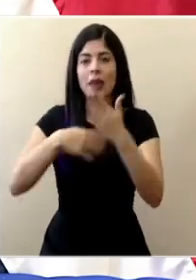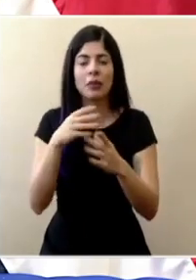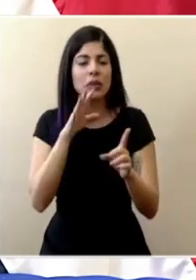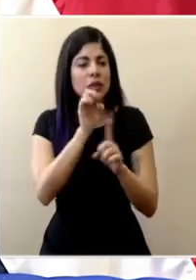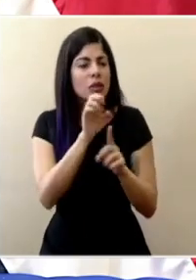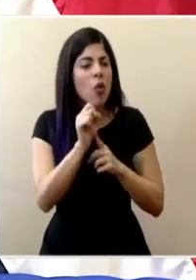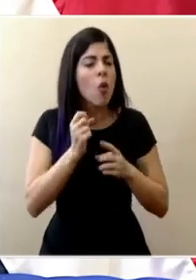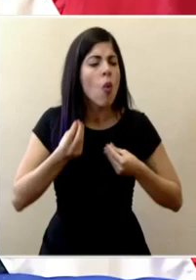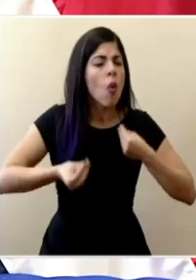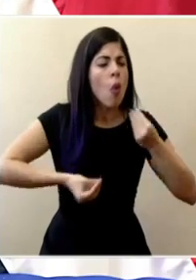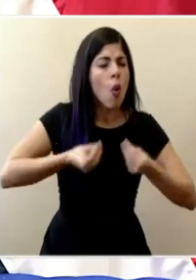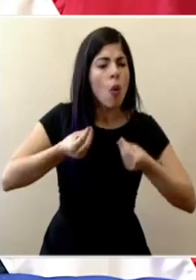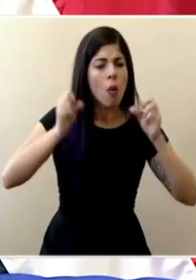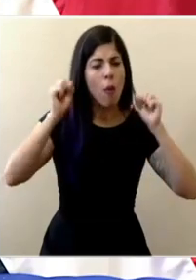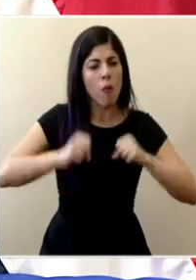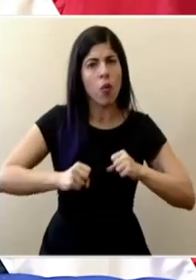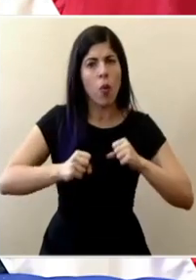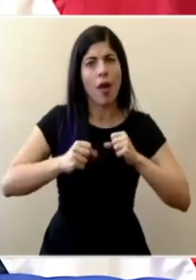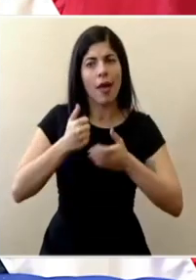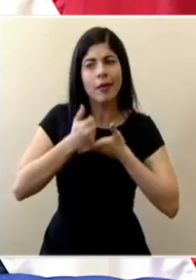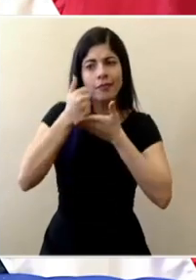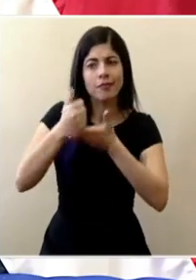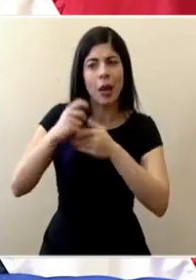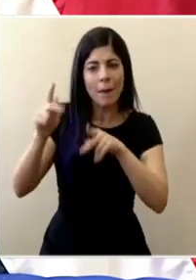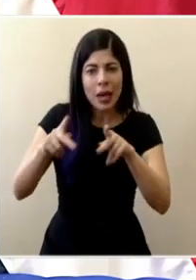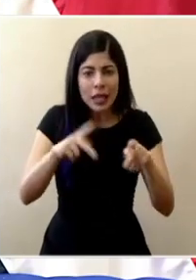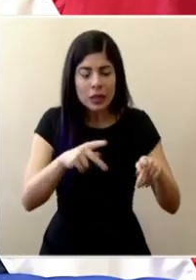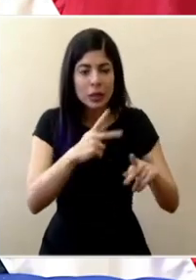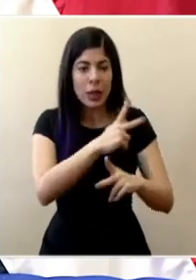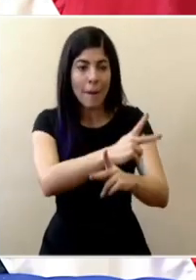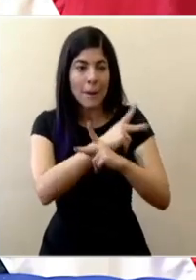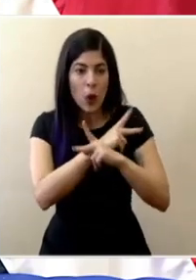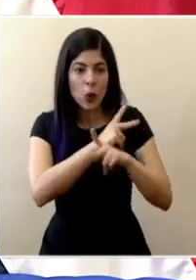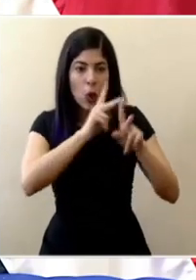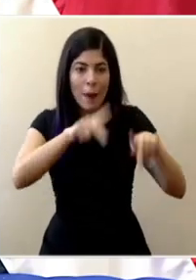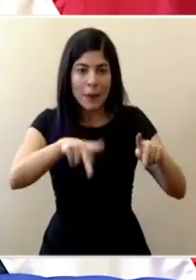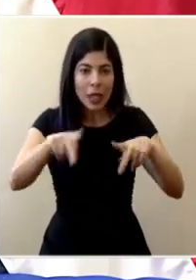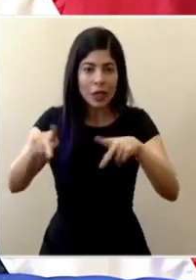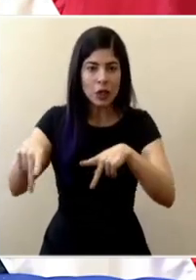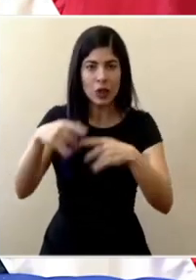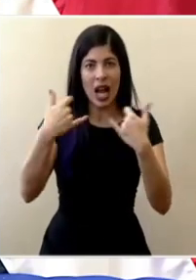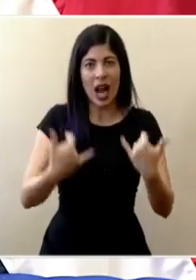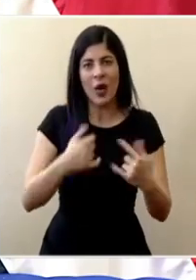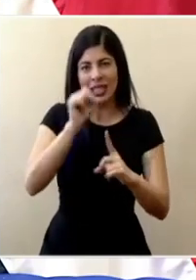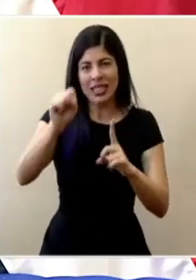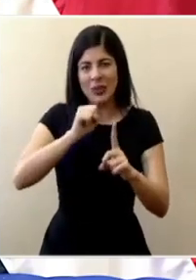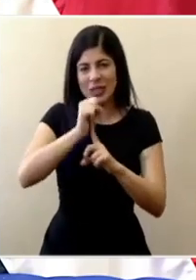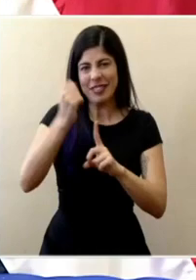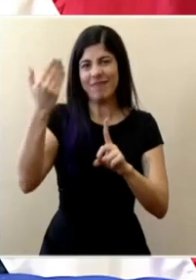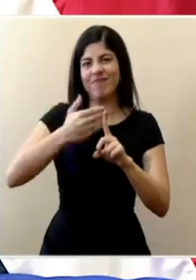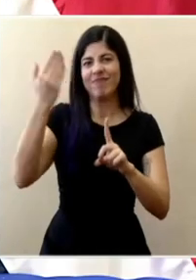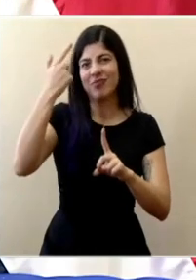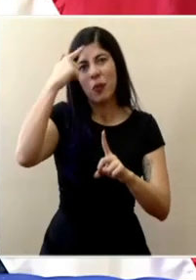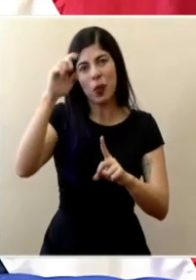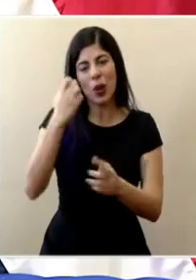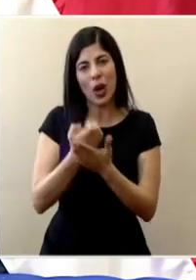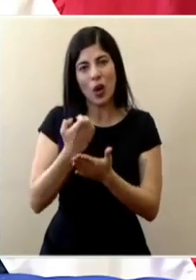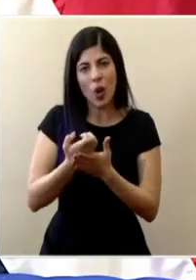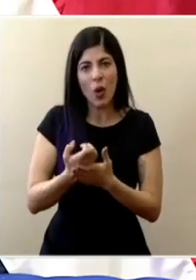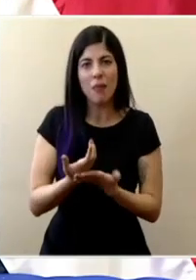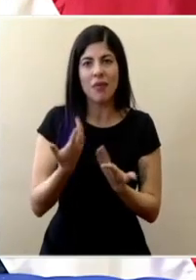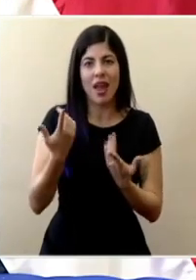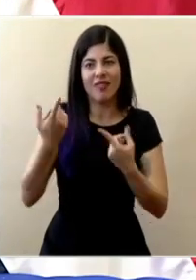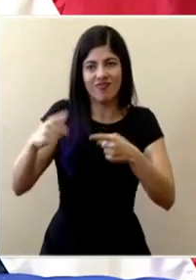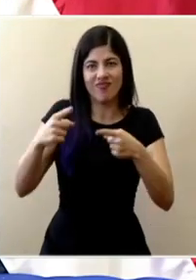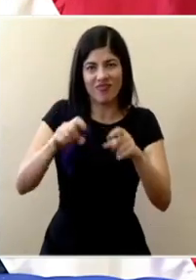maneras para poder llegarle a esas personas y proteger a quienes en este momento están viéndose afectados por las repercusiones económicas